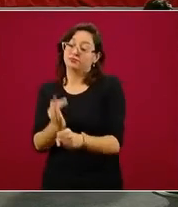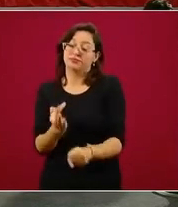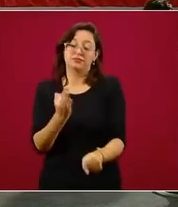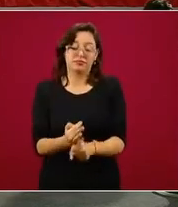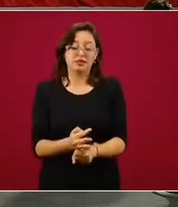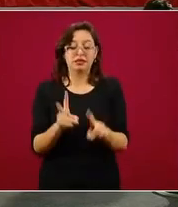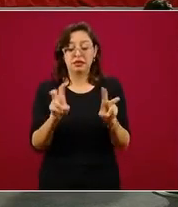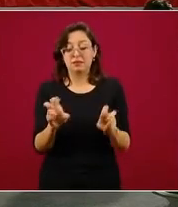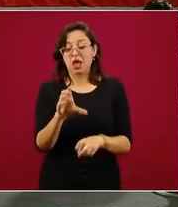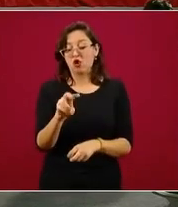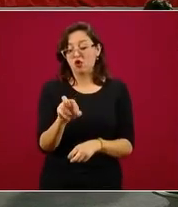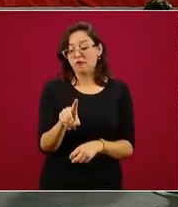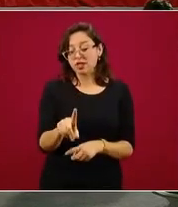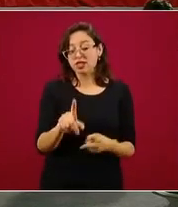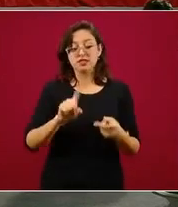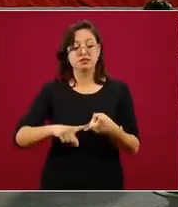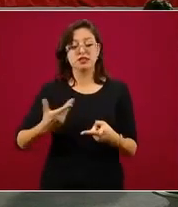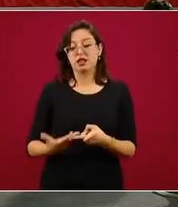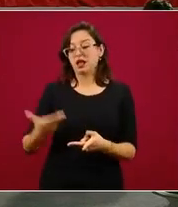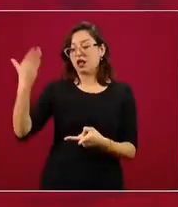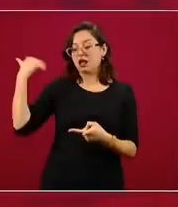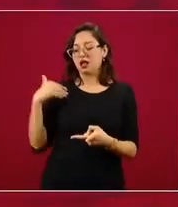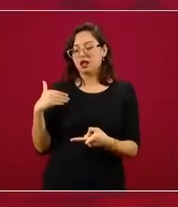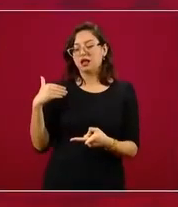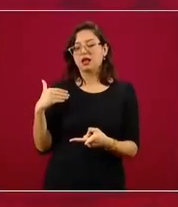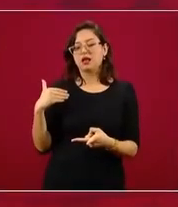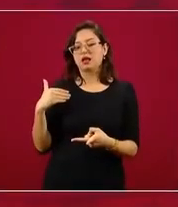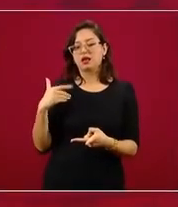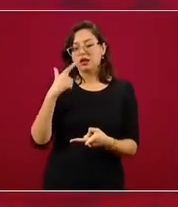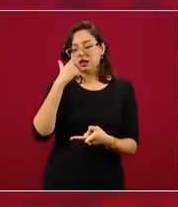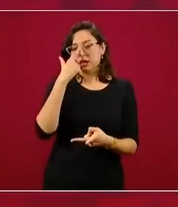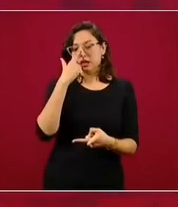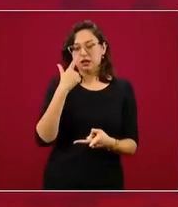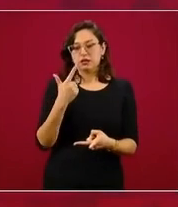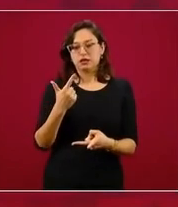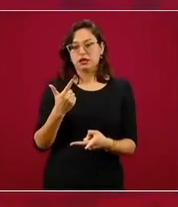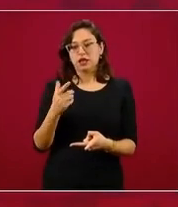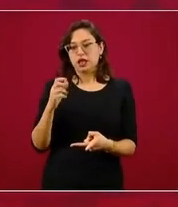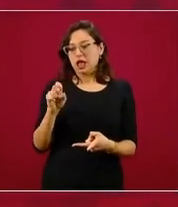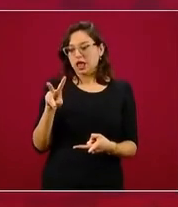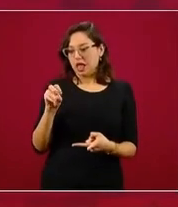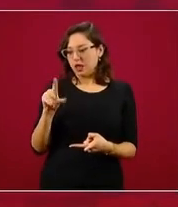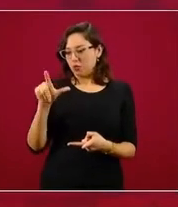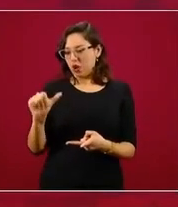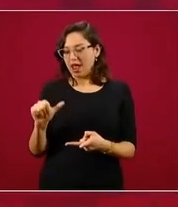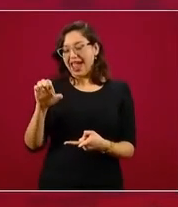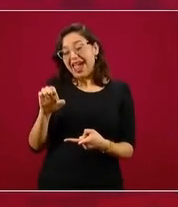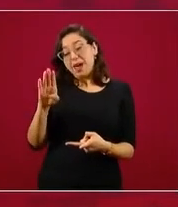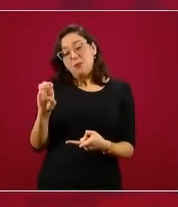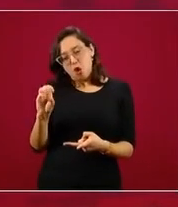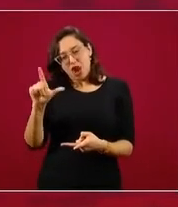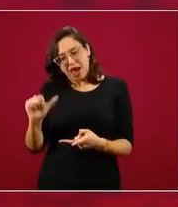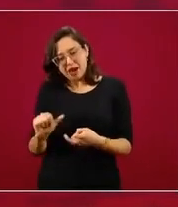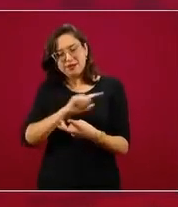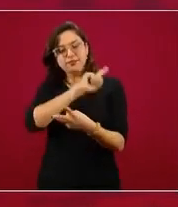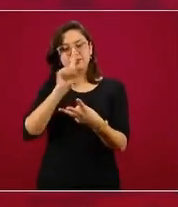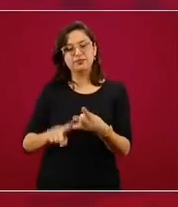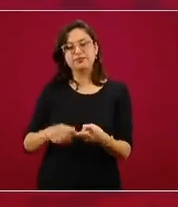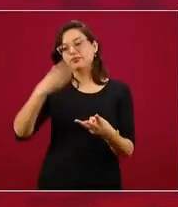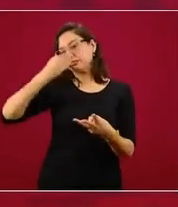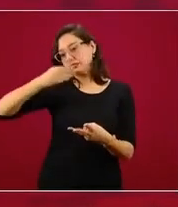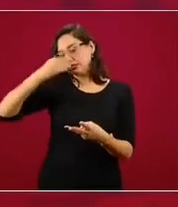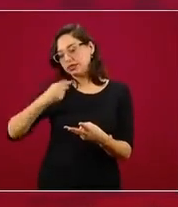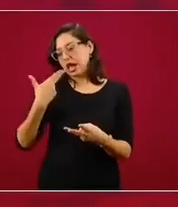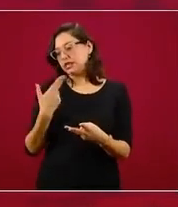como el COVID, como lo fue la epidemia de virus ebola, como fue la pandemia de influenza